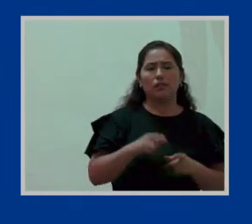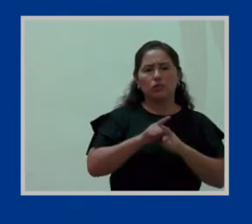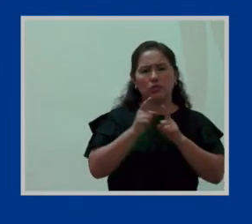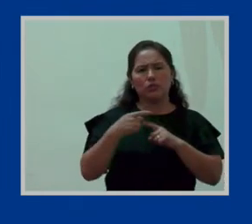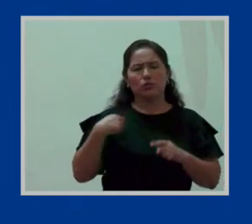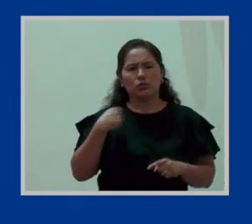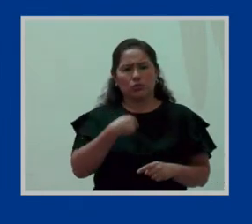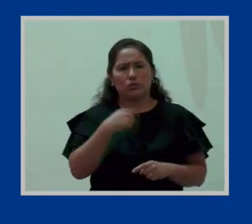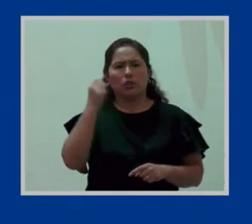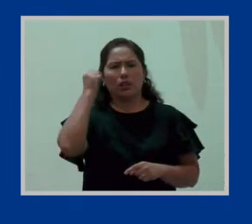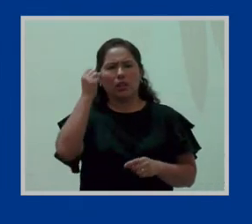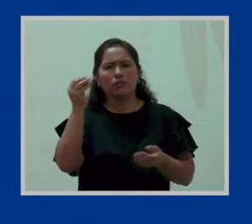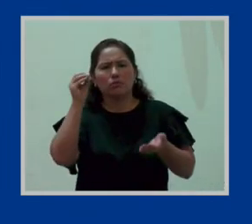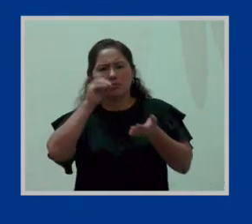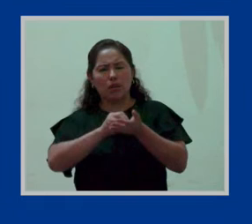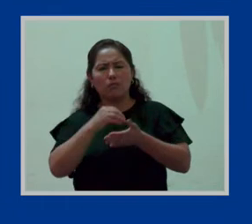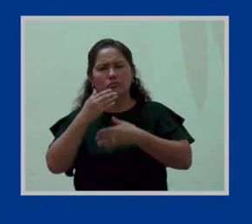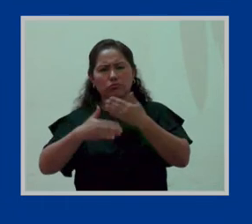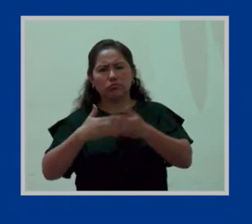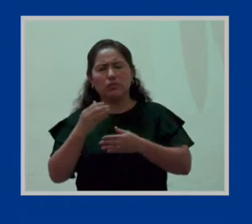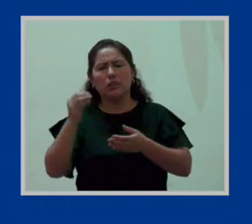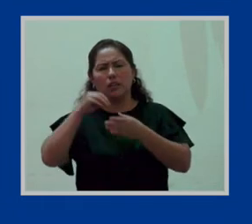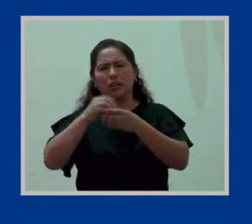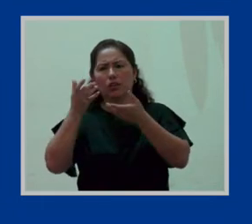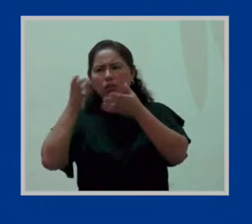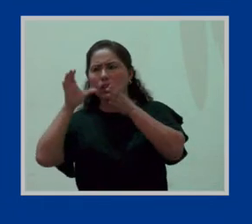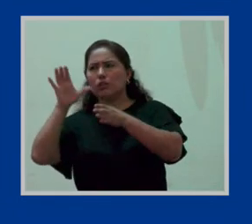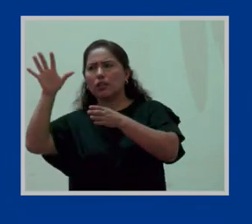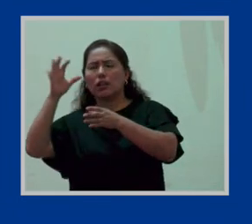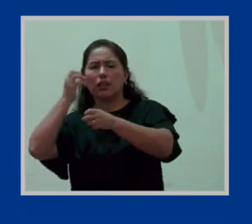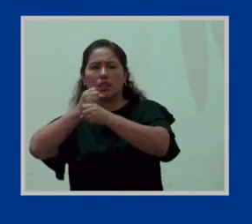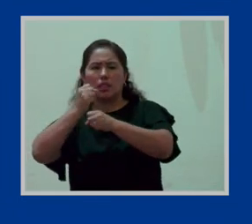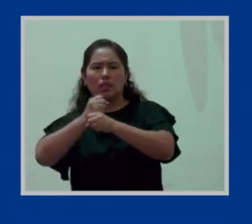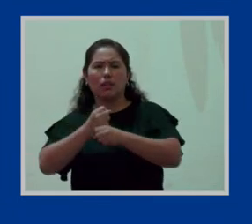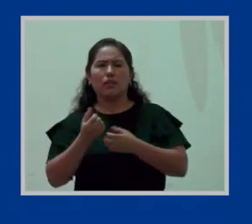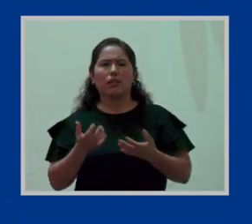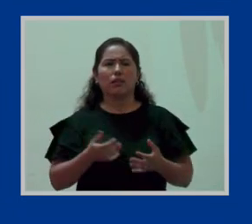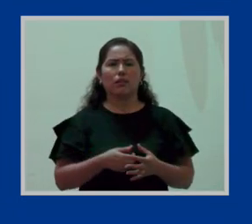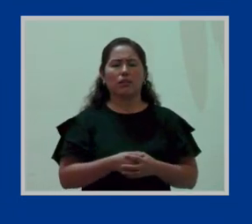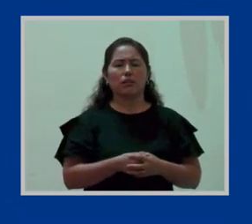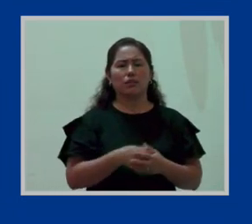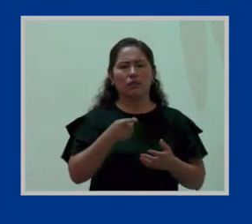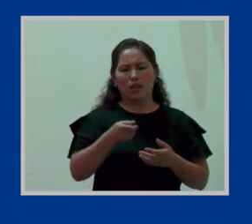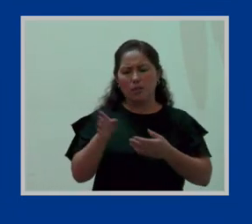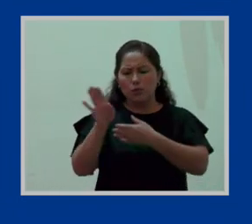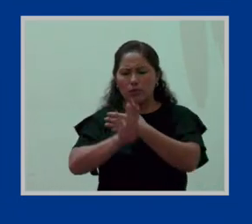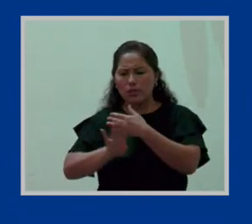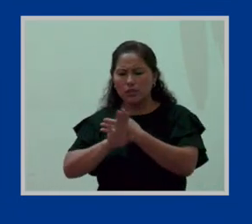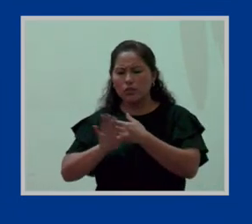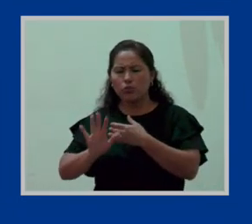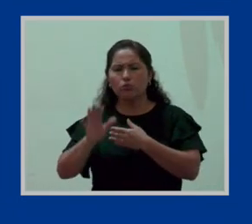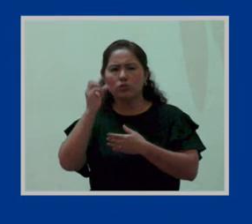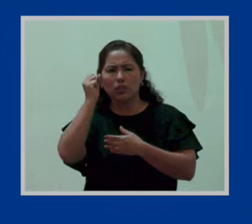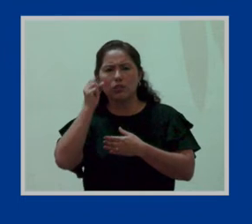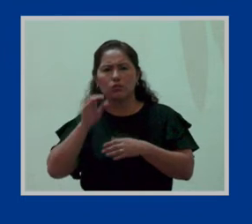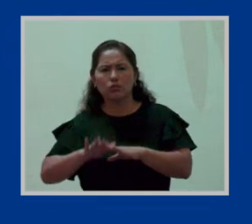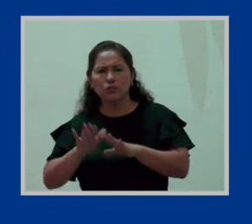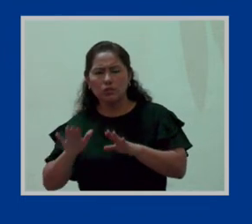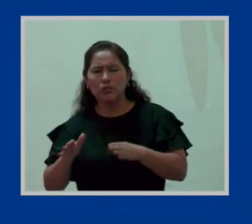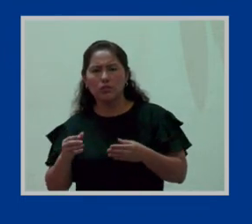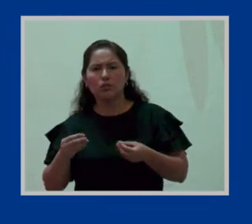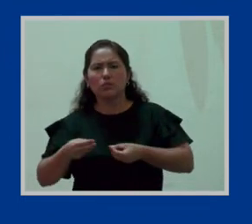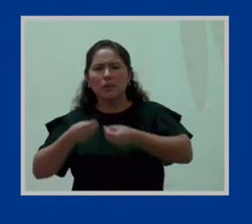por más que no estén en el contrato de trabajo. ¿Y cuáles son? La Convención sobre los Derechos del Niño, en las cuales se da